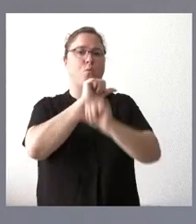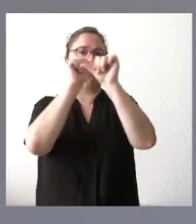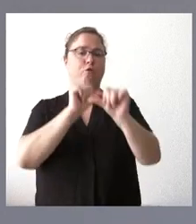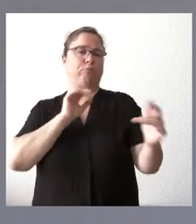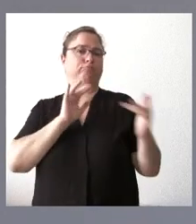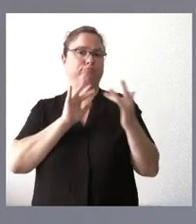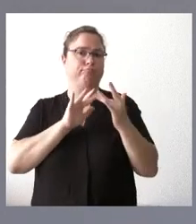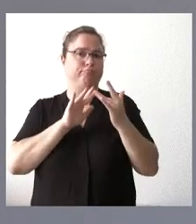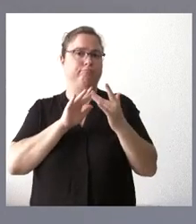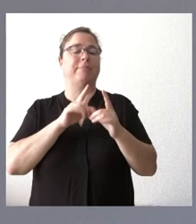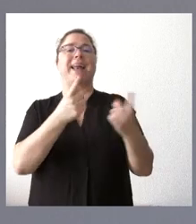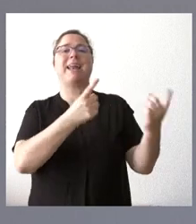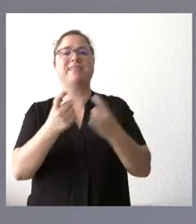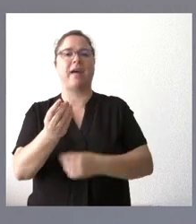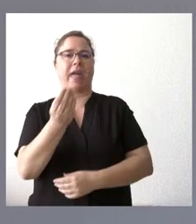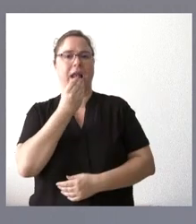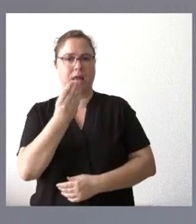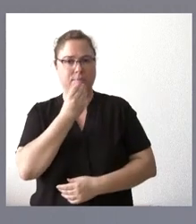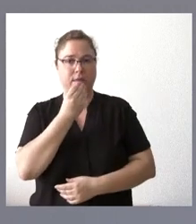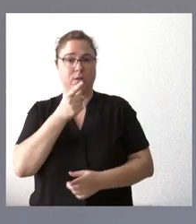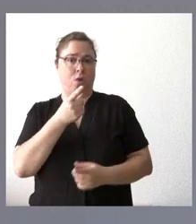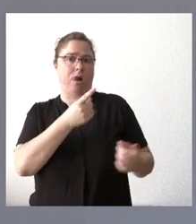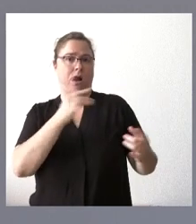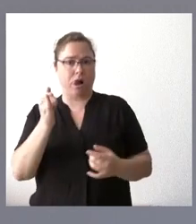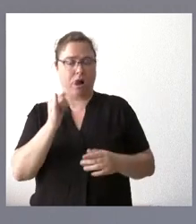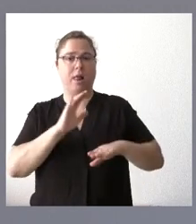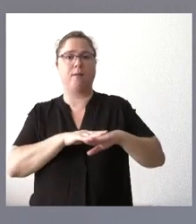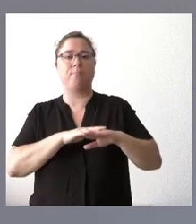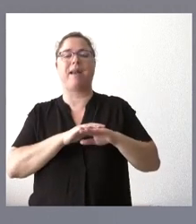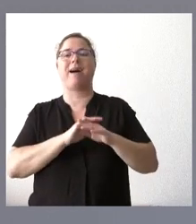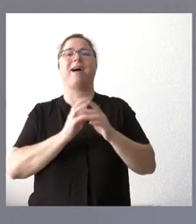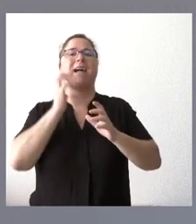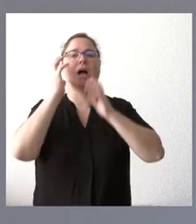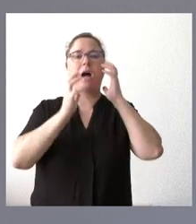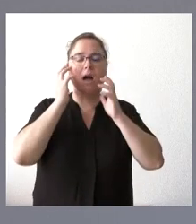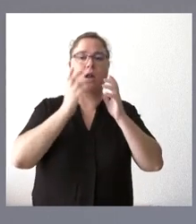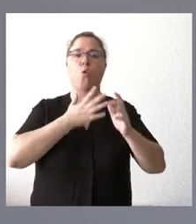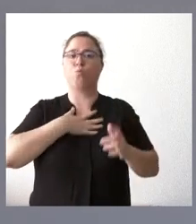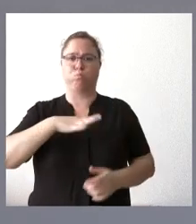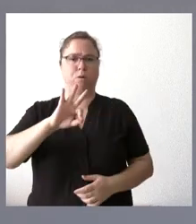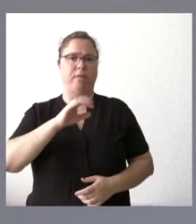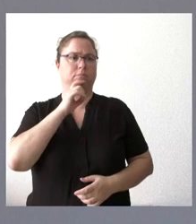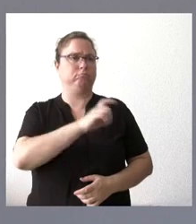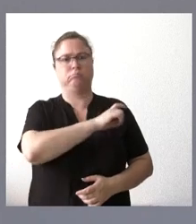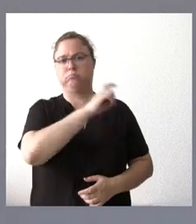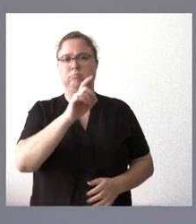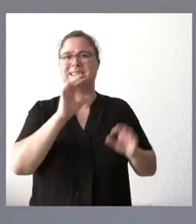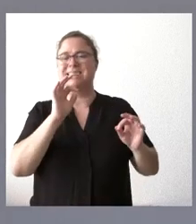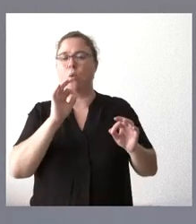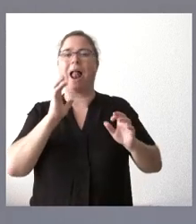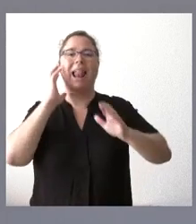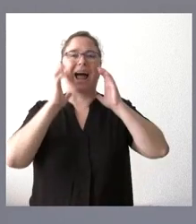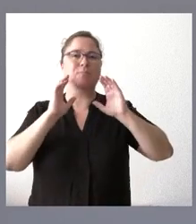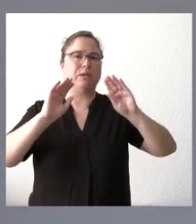las necesidades de alimento que se necesite para el ganado, que se puede informar a las unidades veterinarias